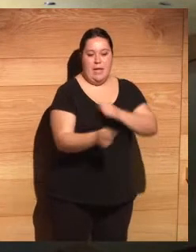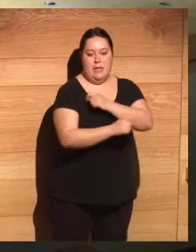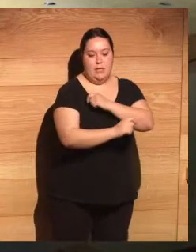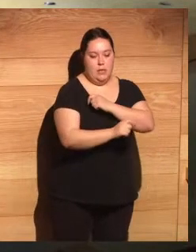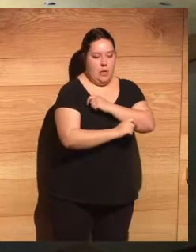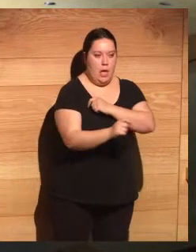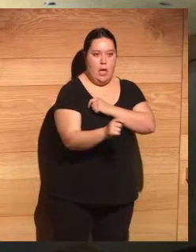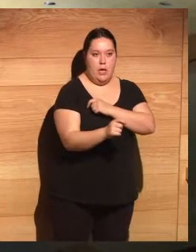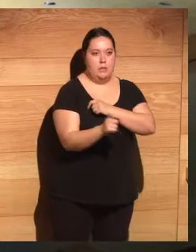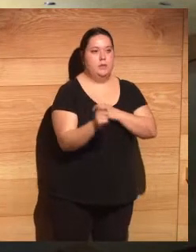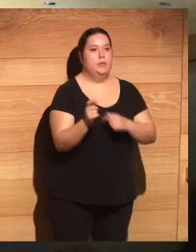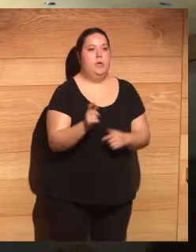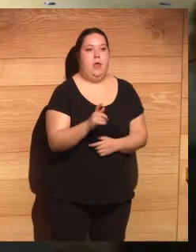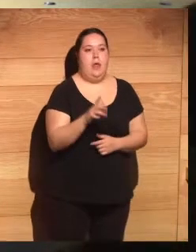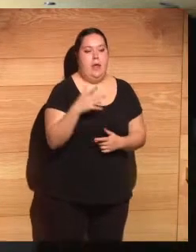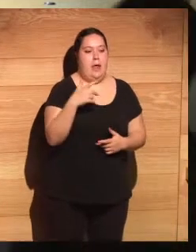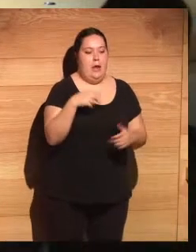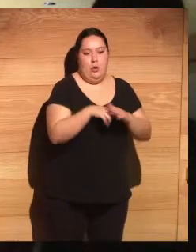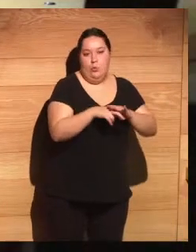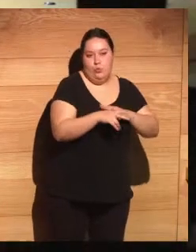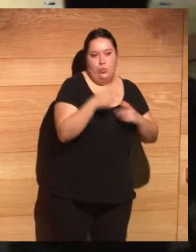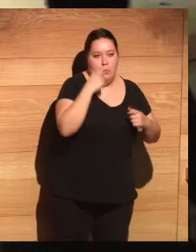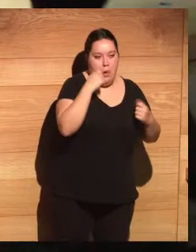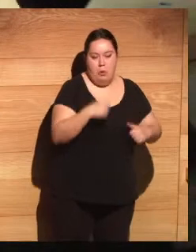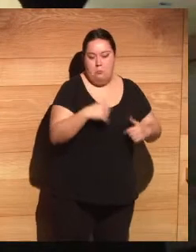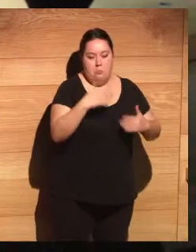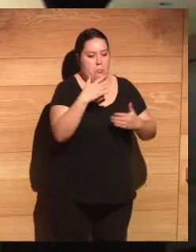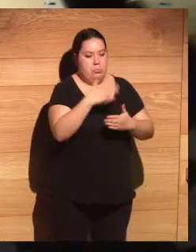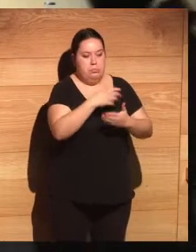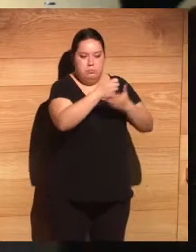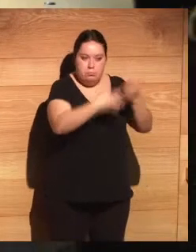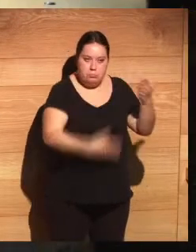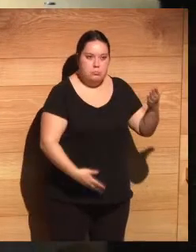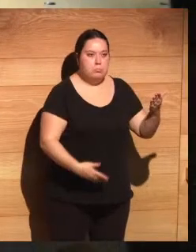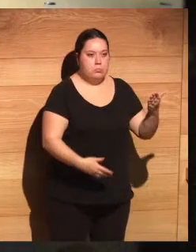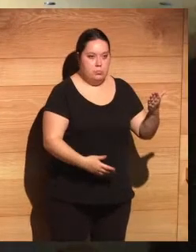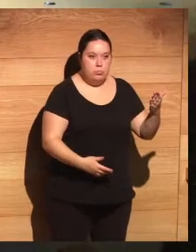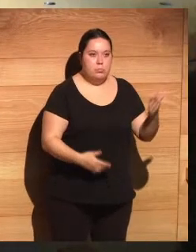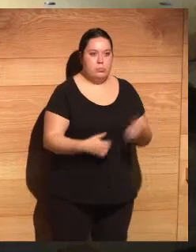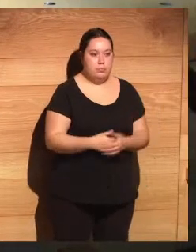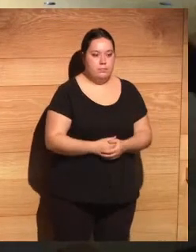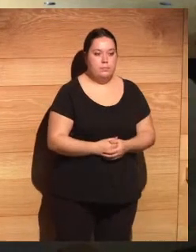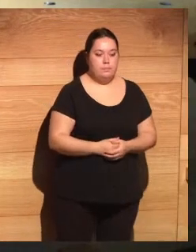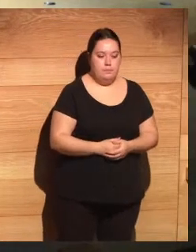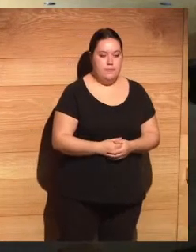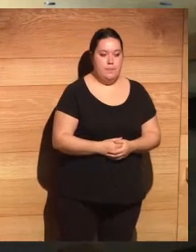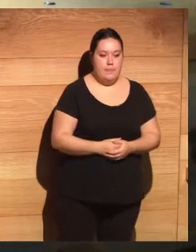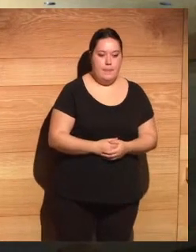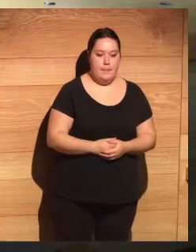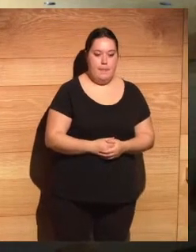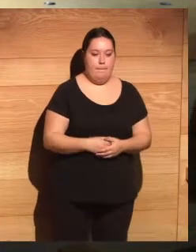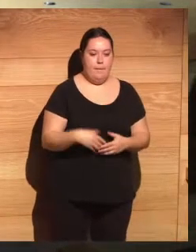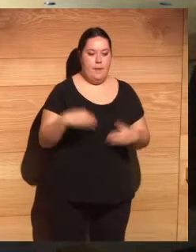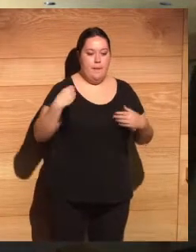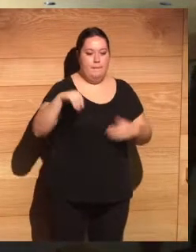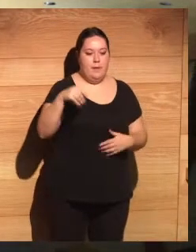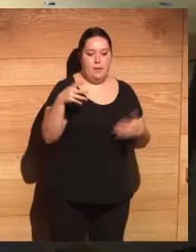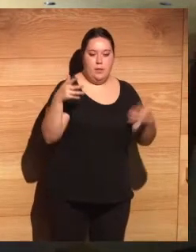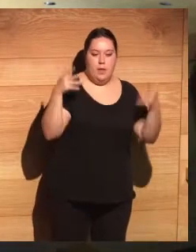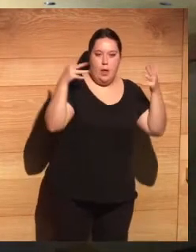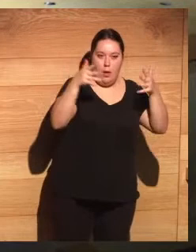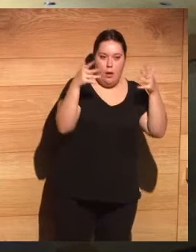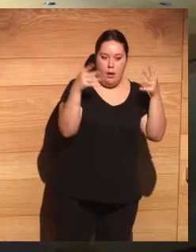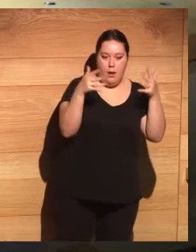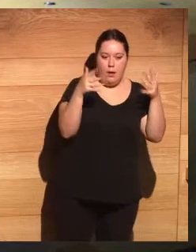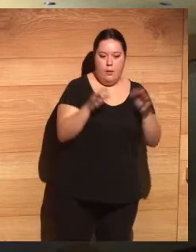recursos humanos. Y es presidente de Ahora en VLC, una consultora, miembro del Management Center Europe y vicepresidente de